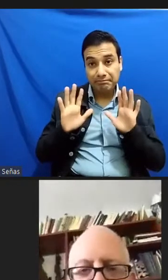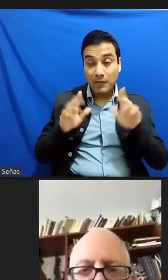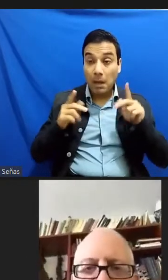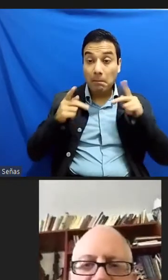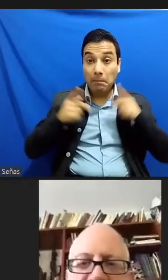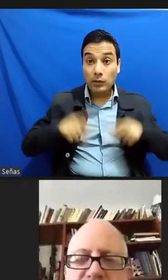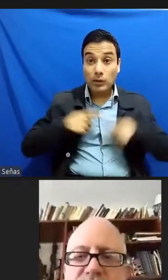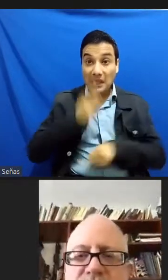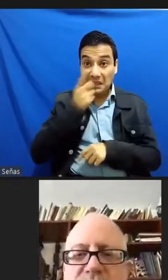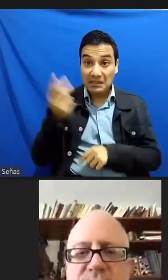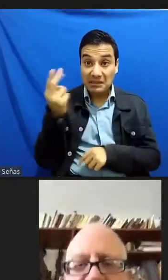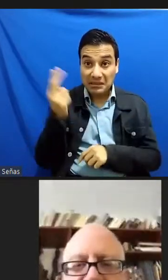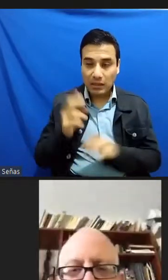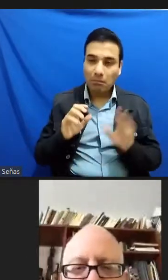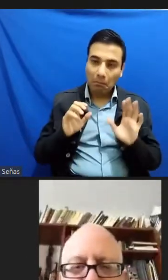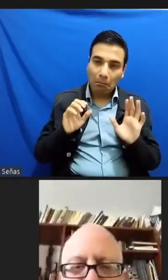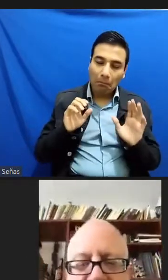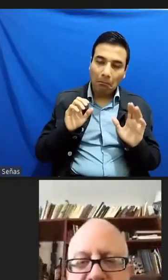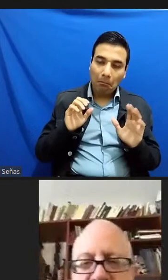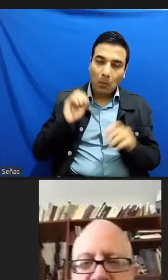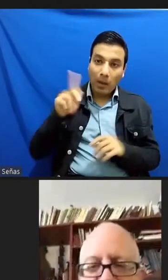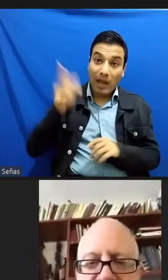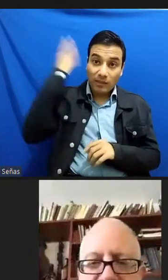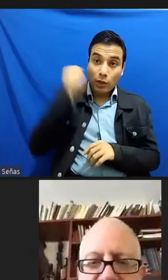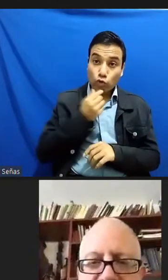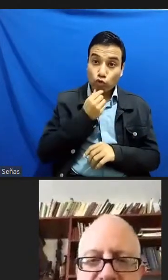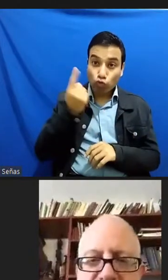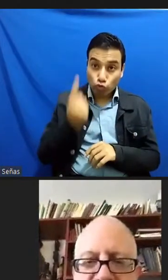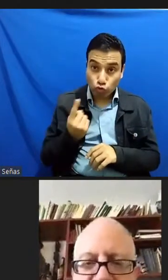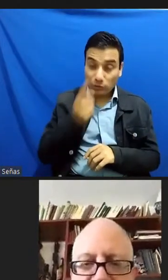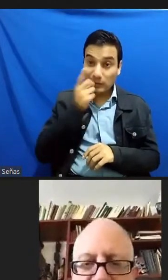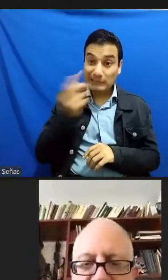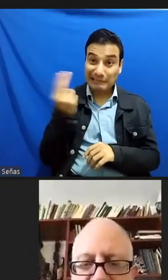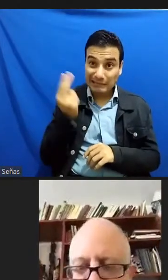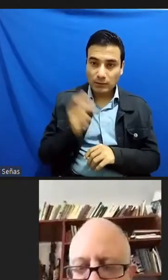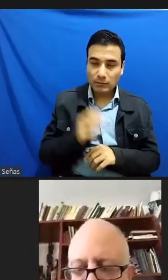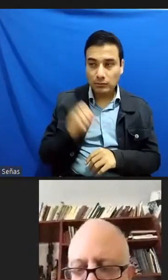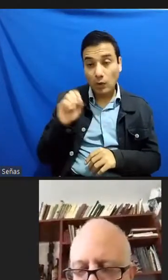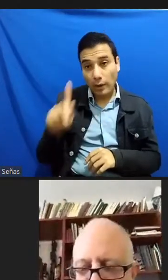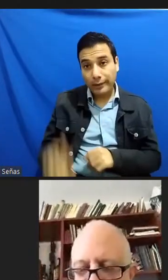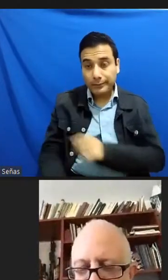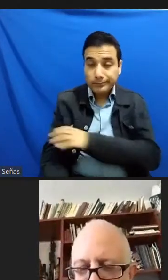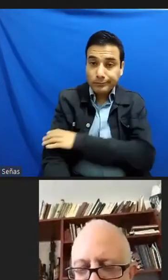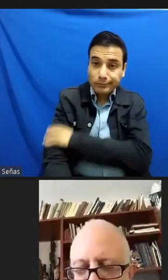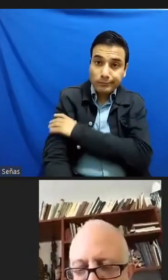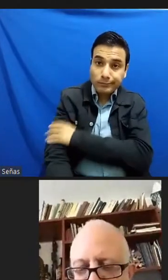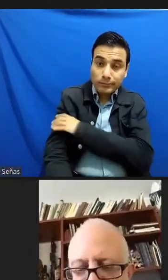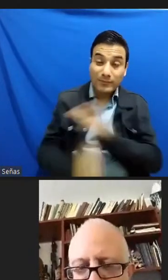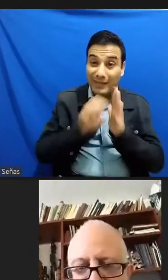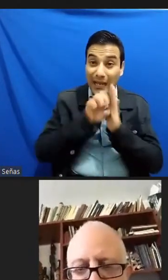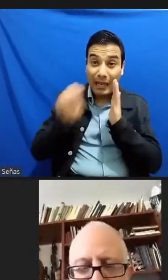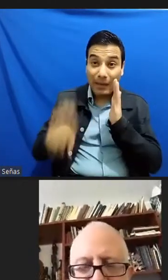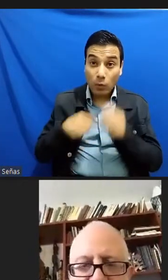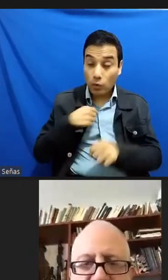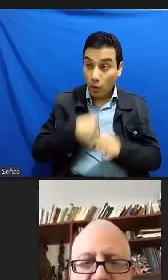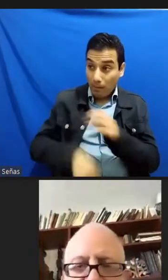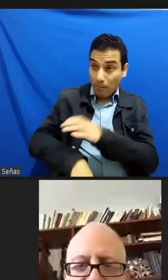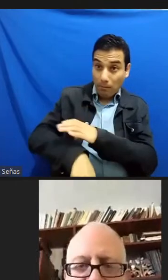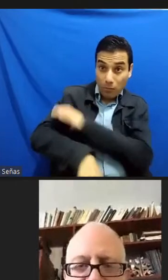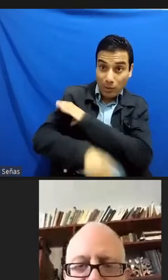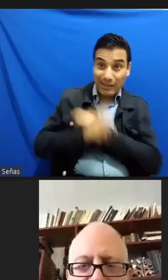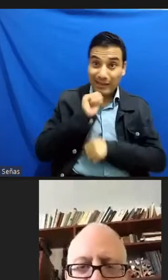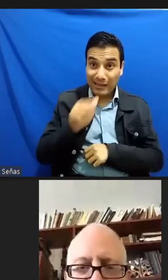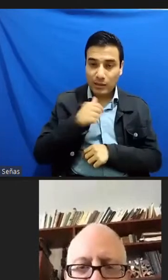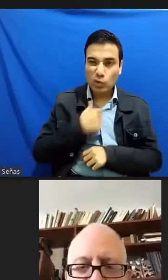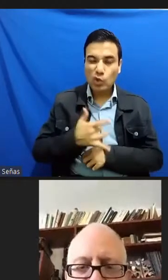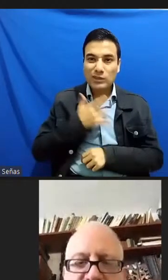desde la infancia y no ponérmela era como salir desnudo a la calle ¿no? este y